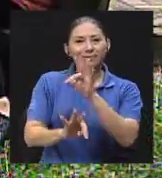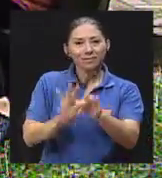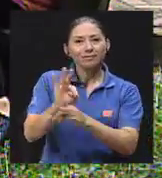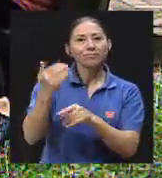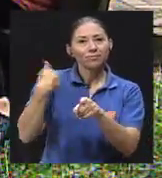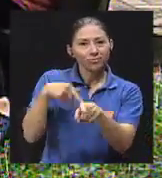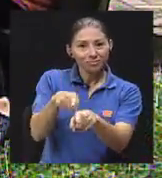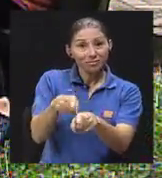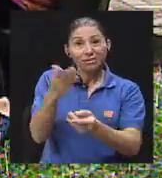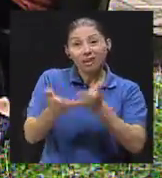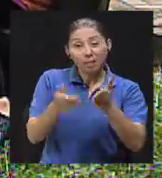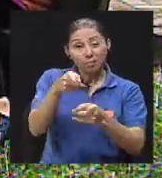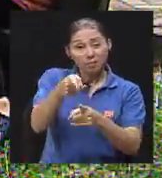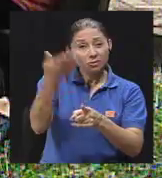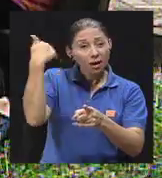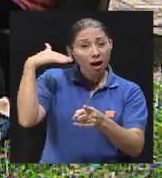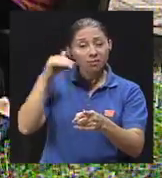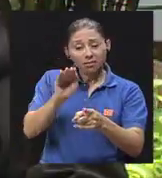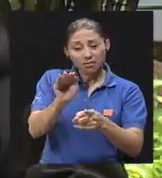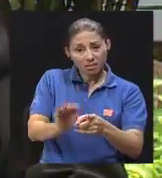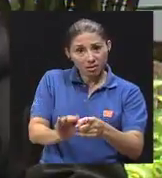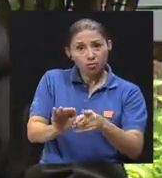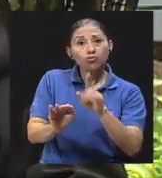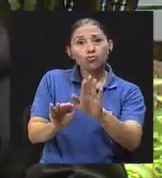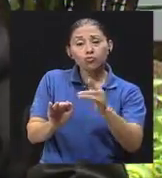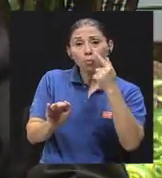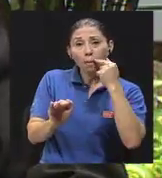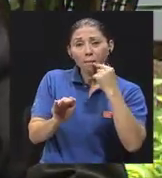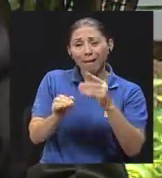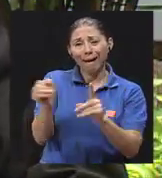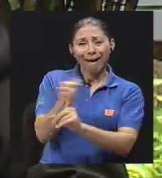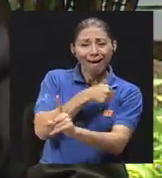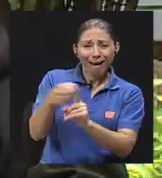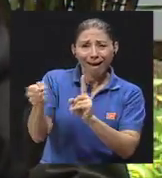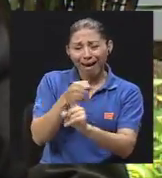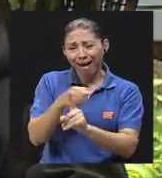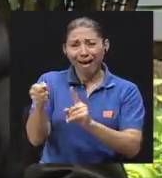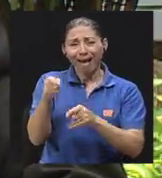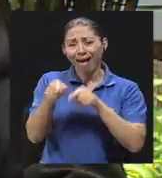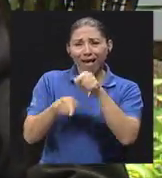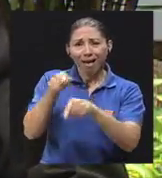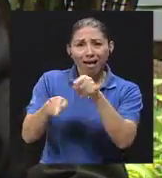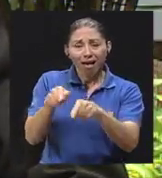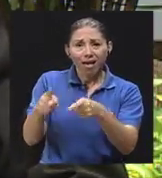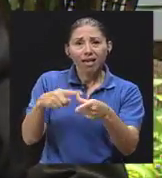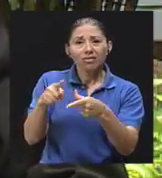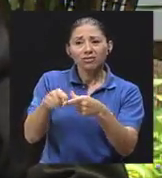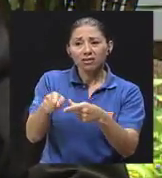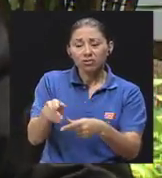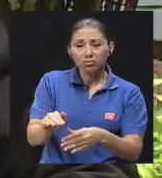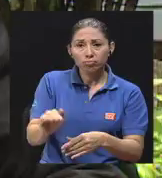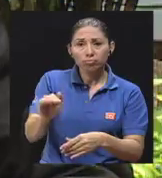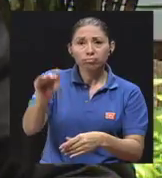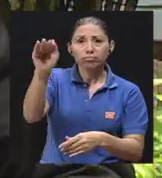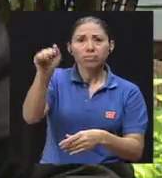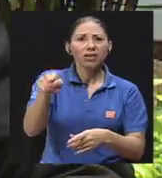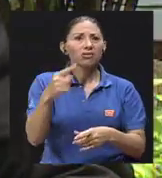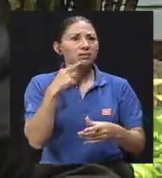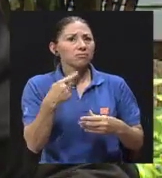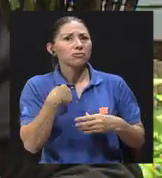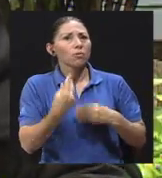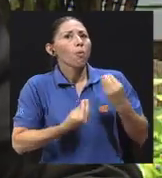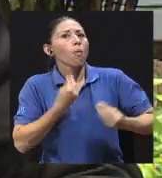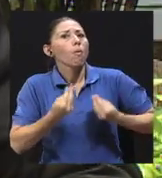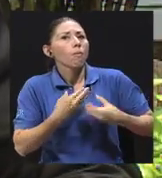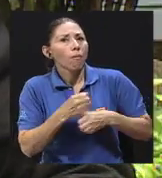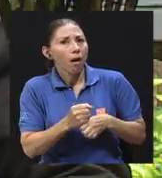sus papás los maltrataron muy fuertemente. Y entonces ellos dicen, ¿cómo hago yo ahora para ser papá si mi papá me enseñó